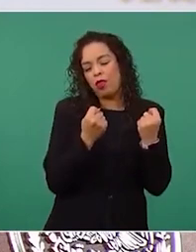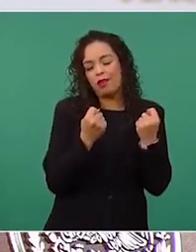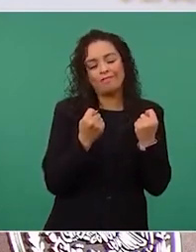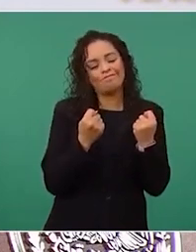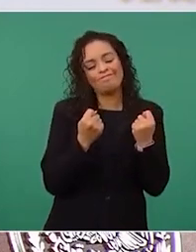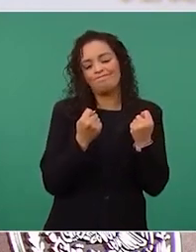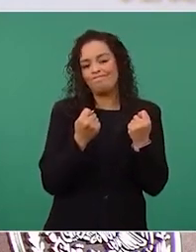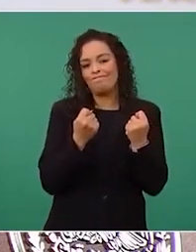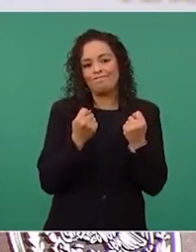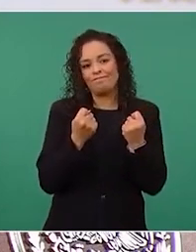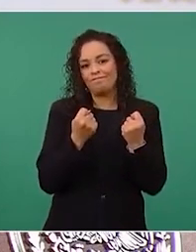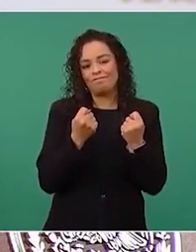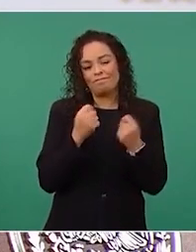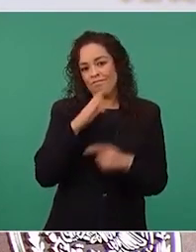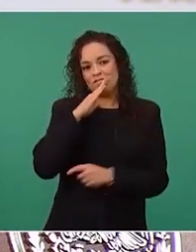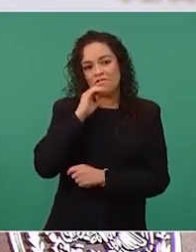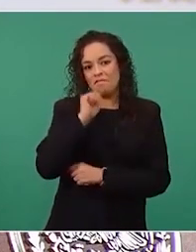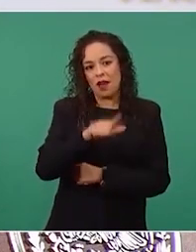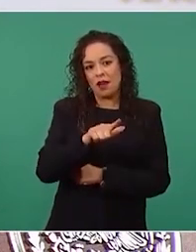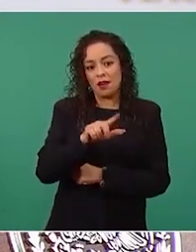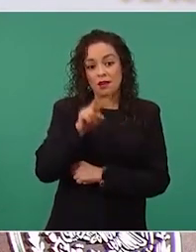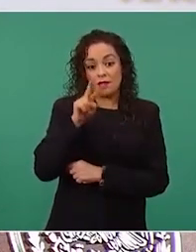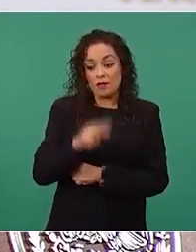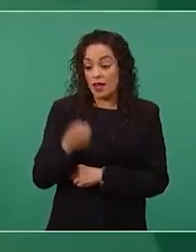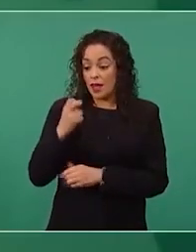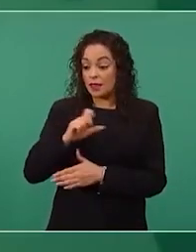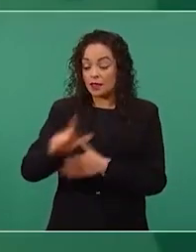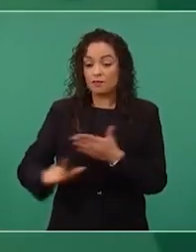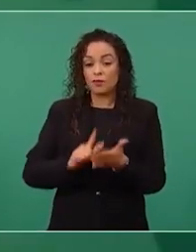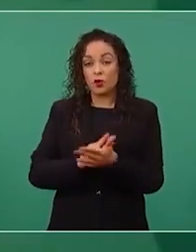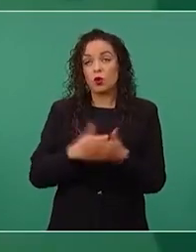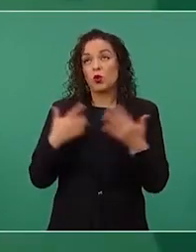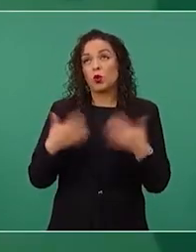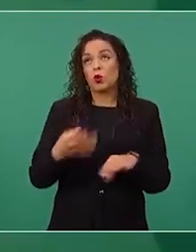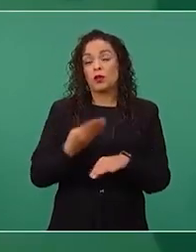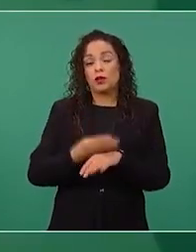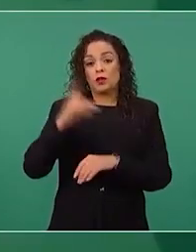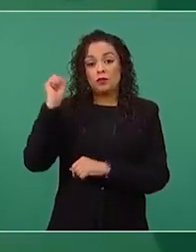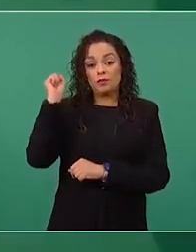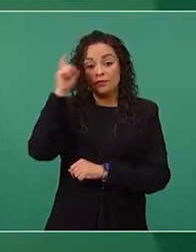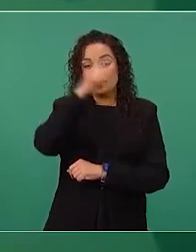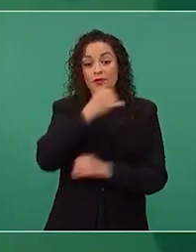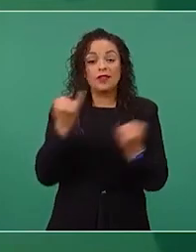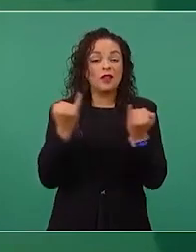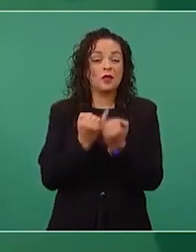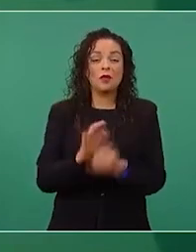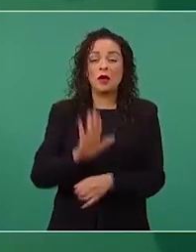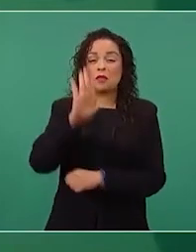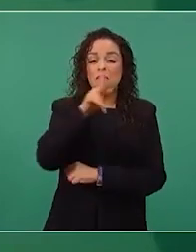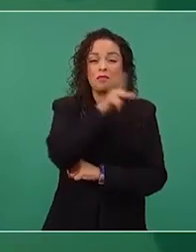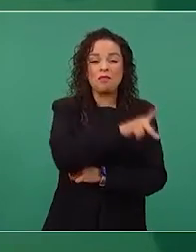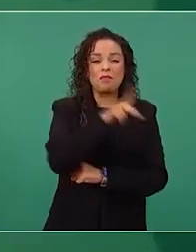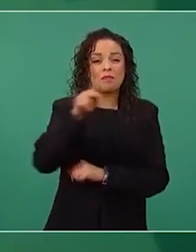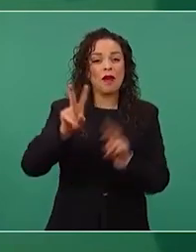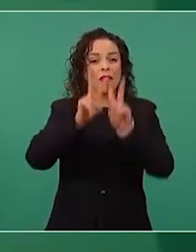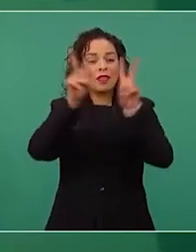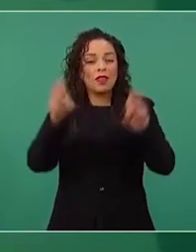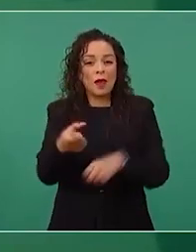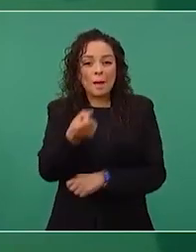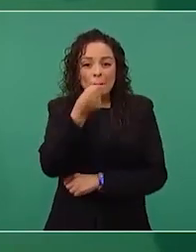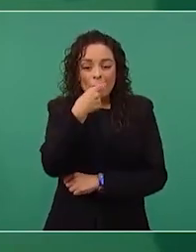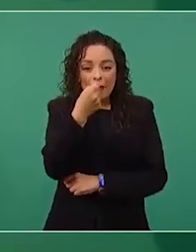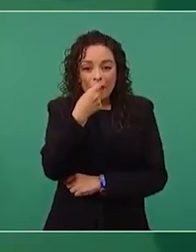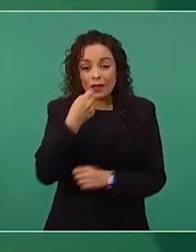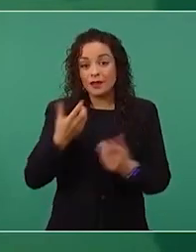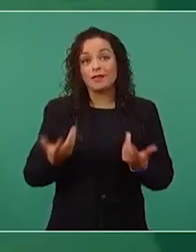mucho esta ley es como lo de las medicinas que tienen un